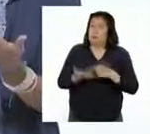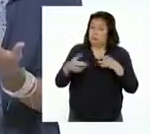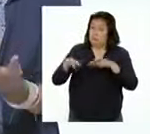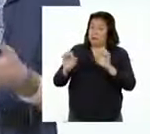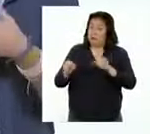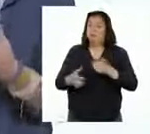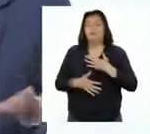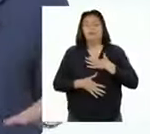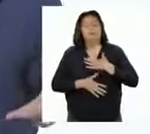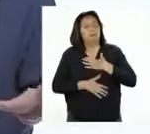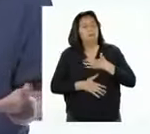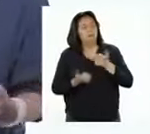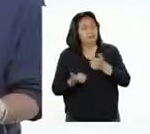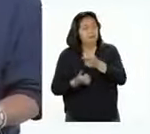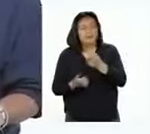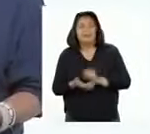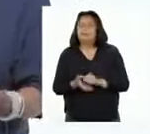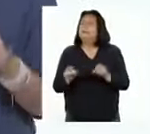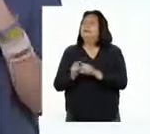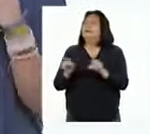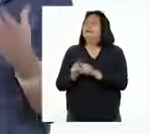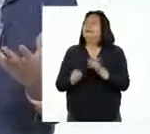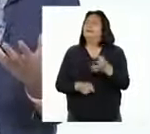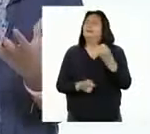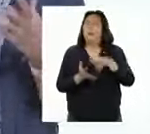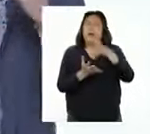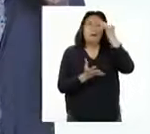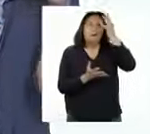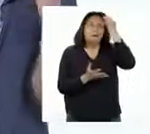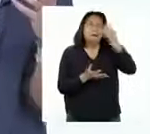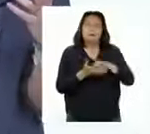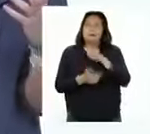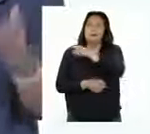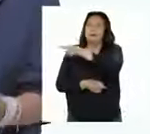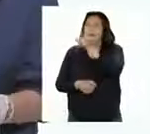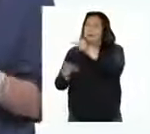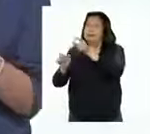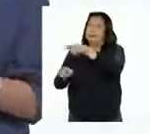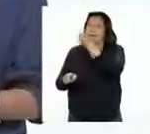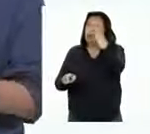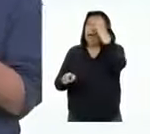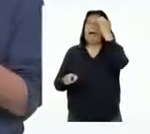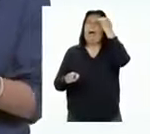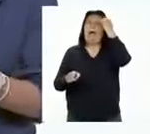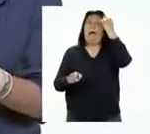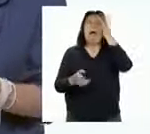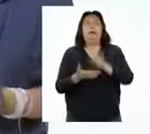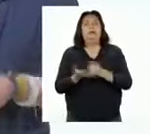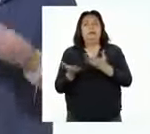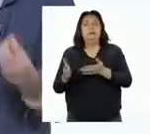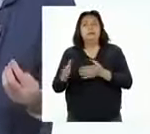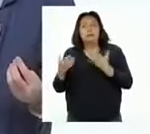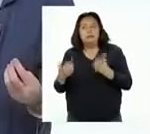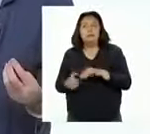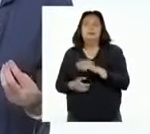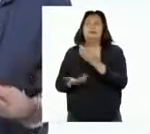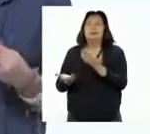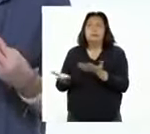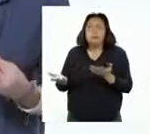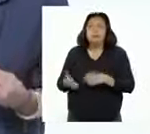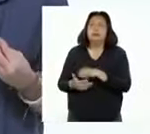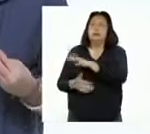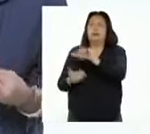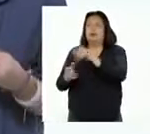ha permitido pasar un momento muy divertido, sino también porque he podido aprender y generar conciencia abordando un asunto público y tan